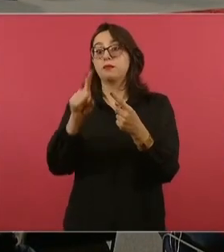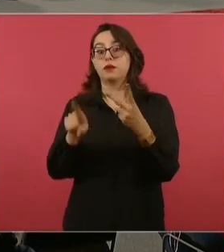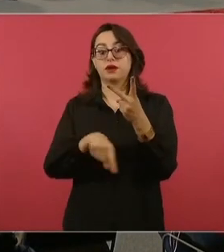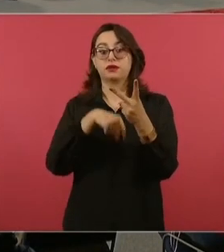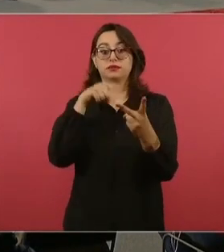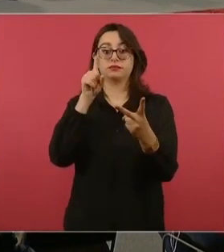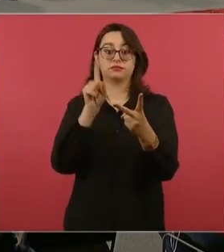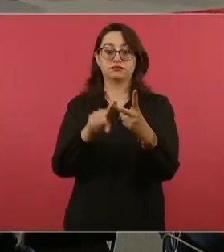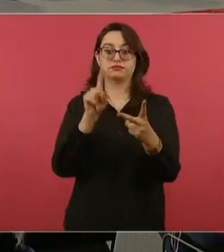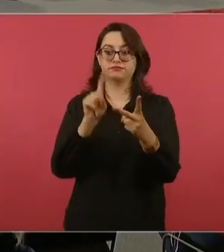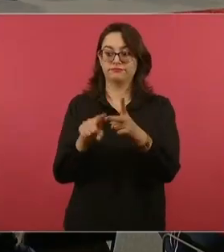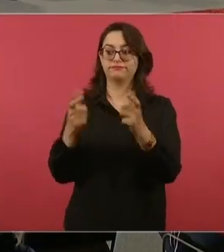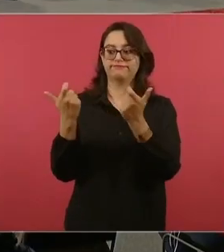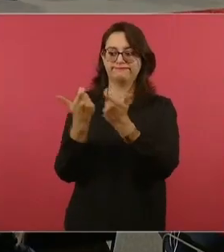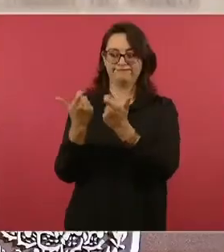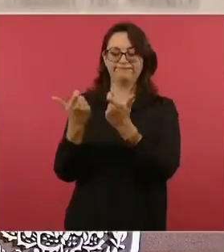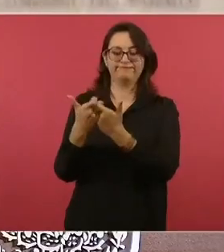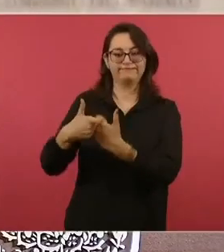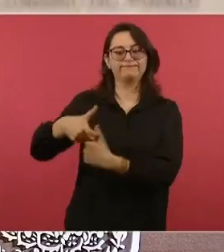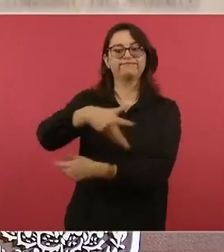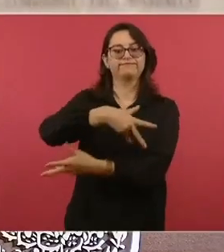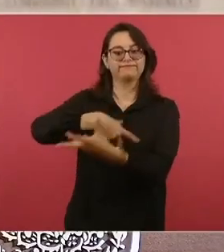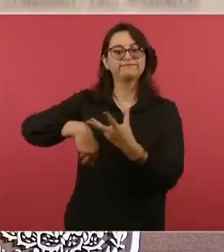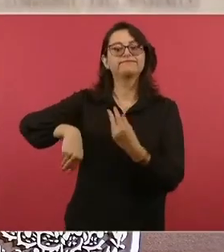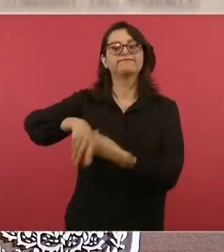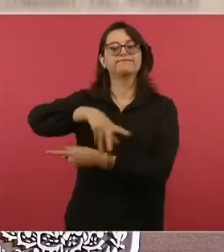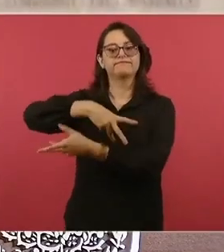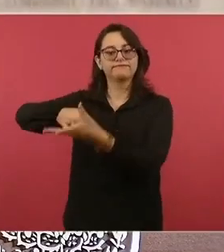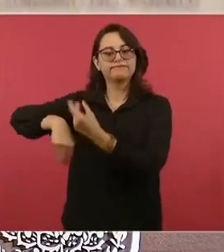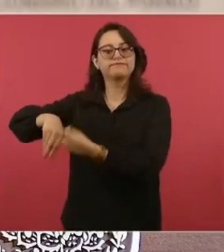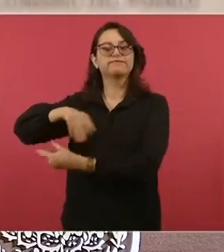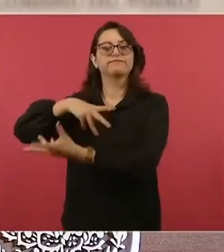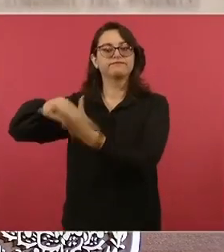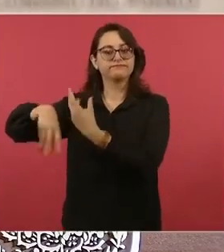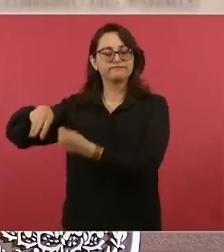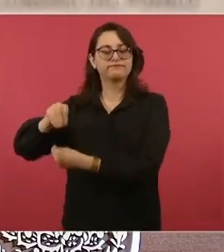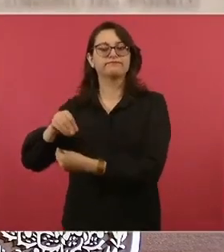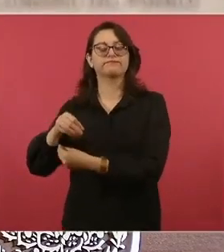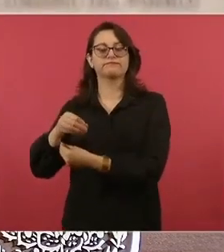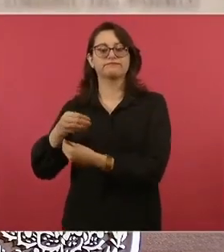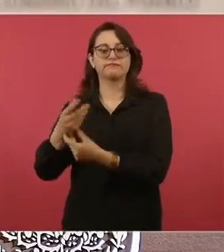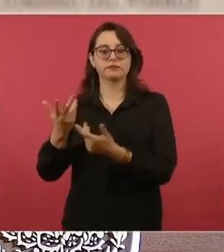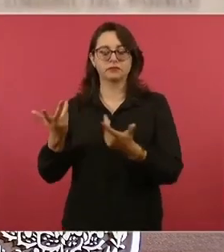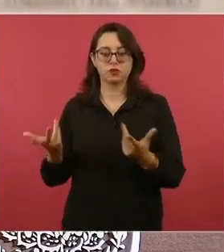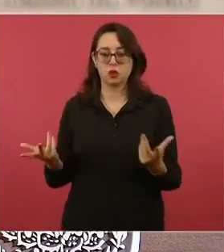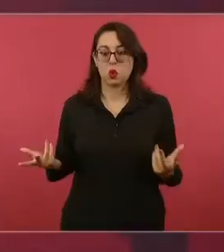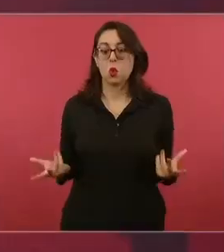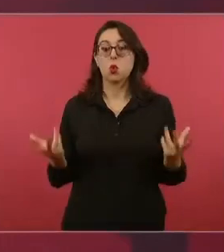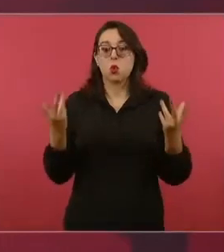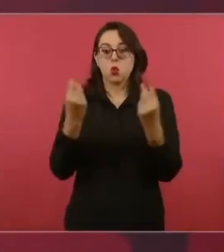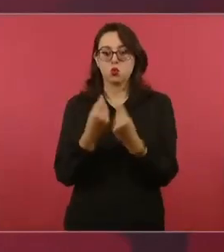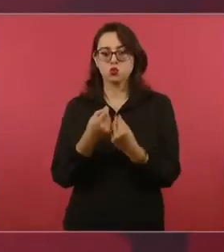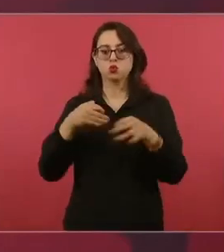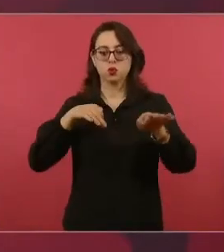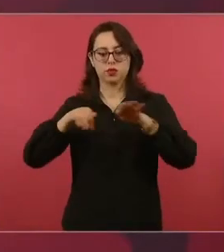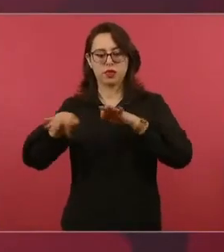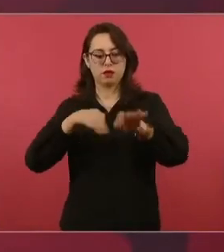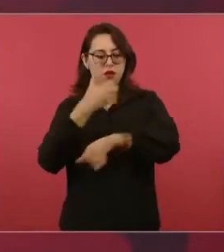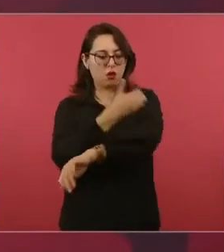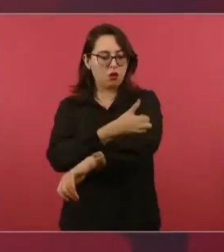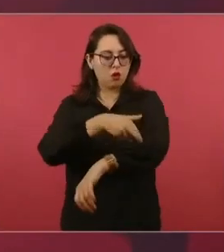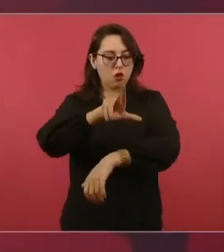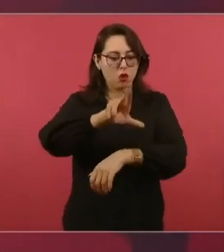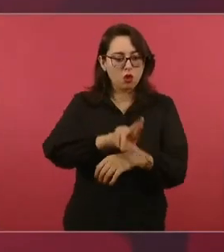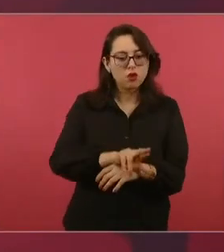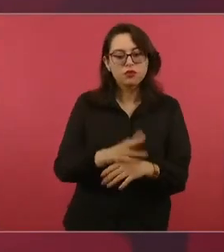la potencial económico. Y también da muestras de que un trabajo de manera colaborativa, coordinada, puede